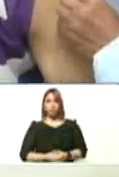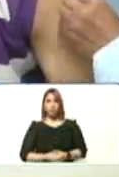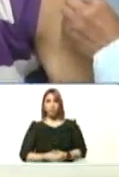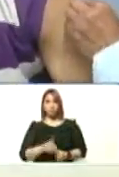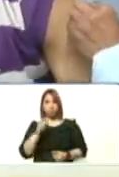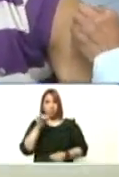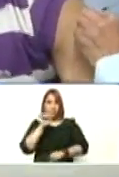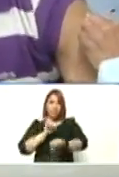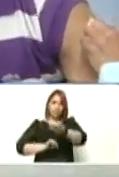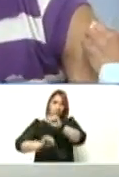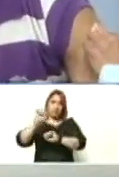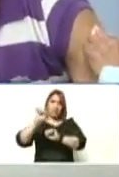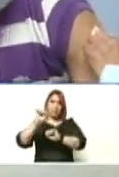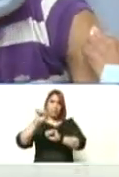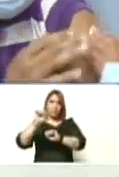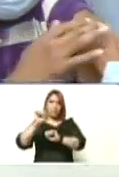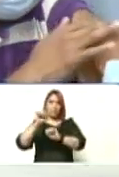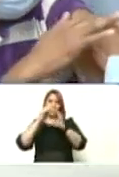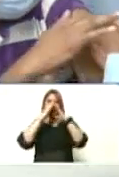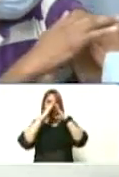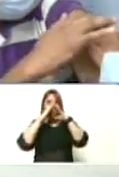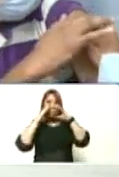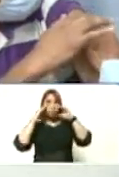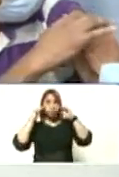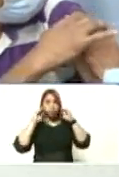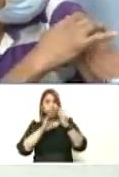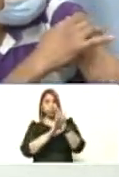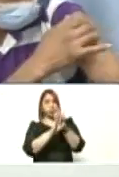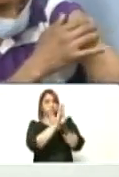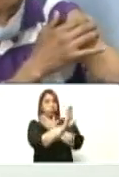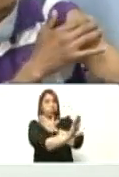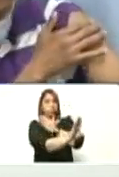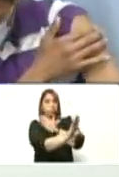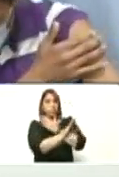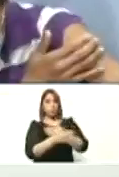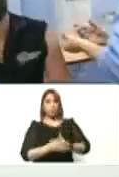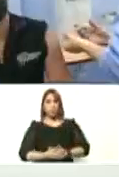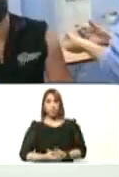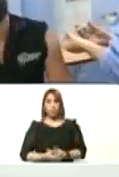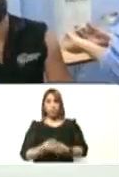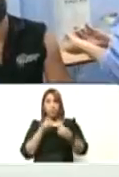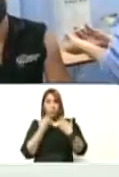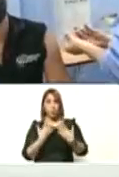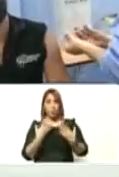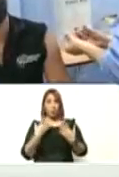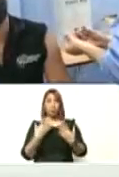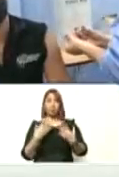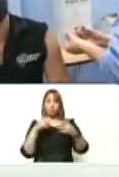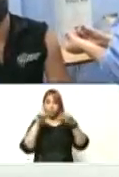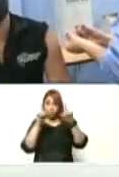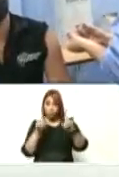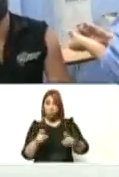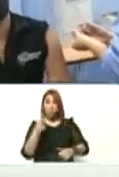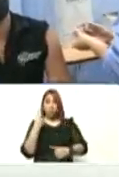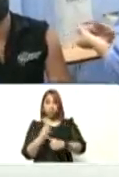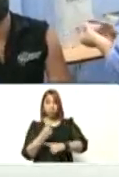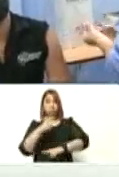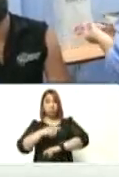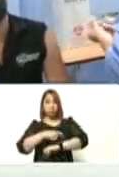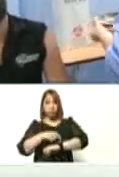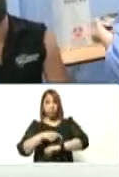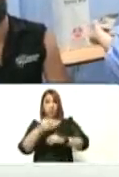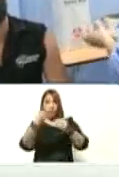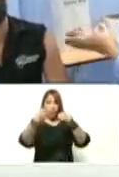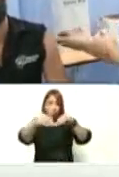prevención el tapabocas el distanciamiento y bueno la prueba a tiempo estoy de